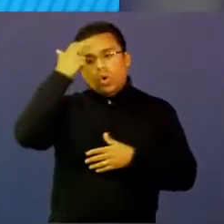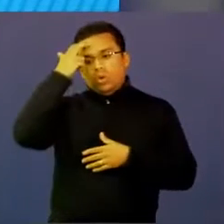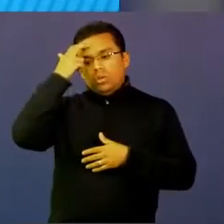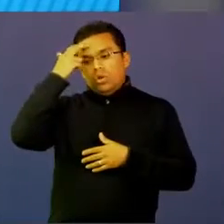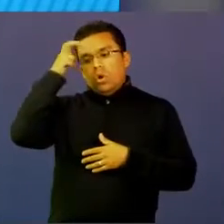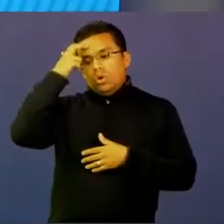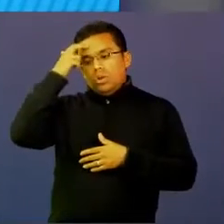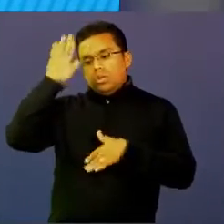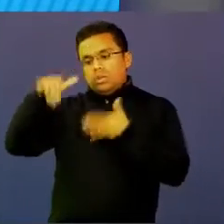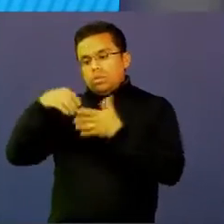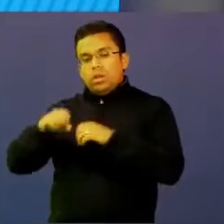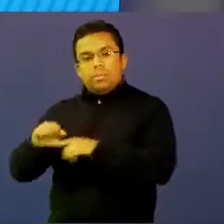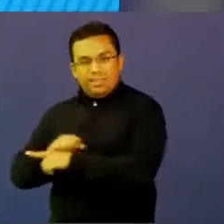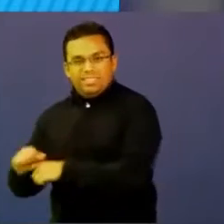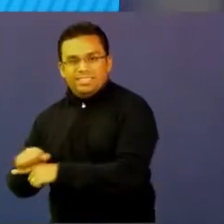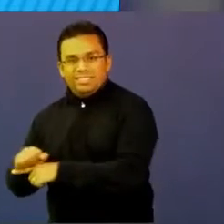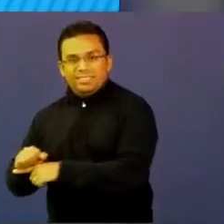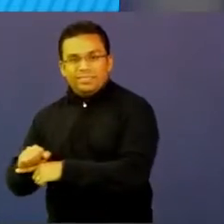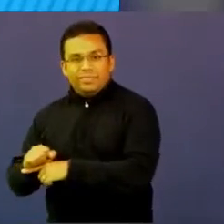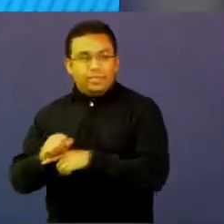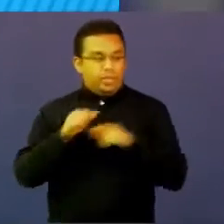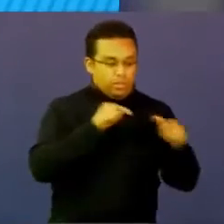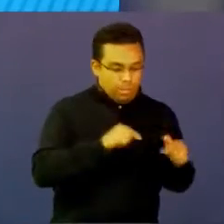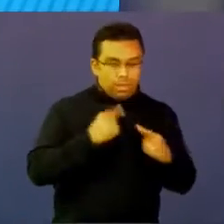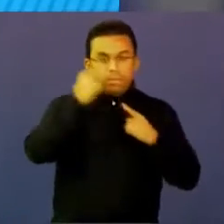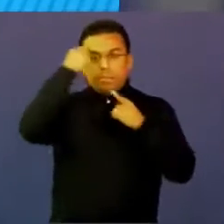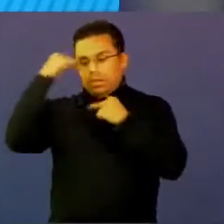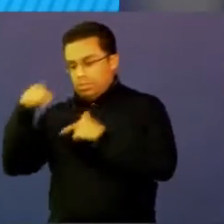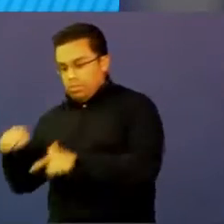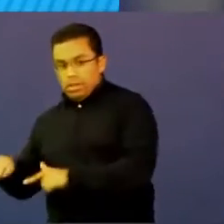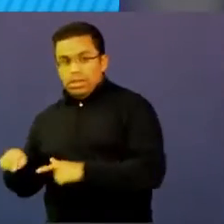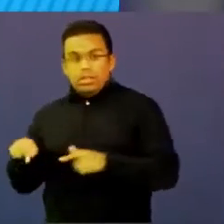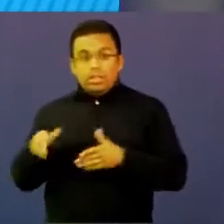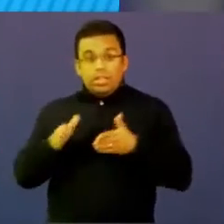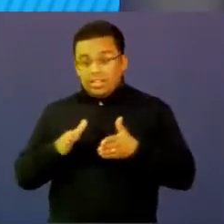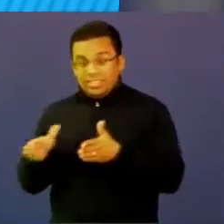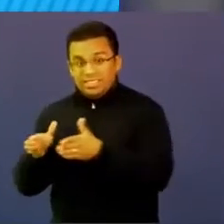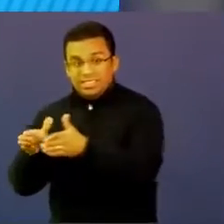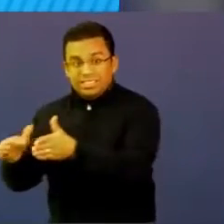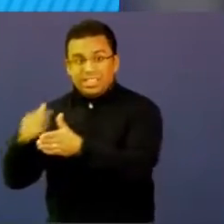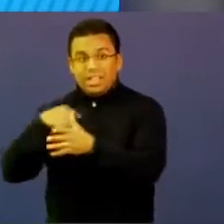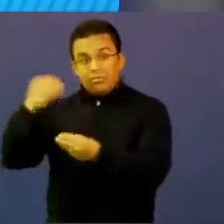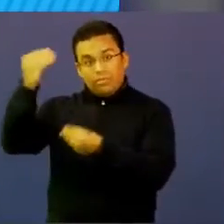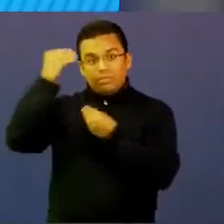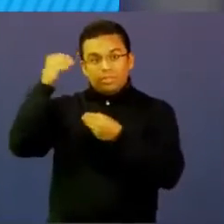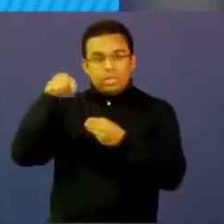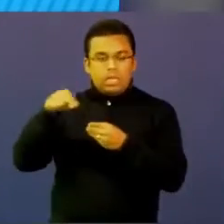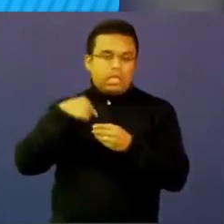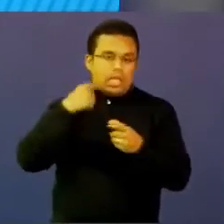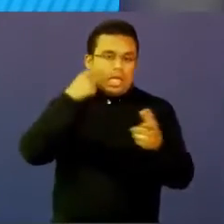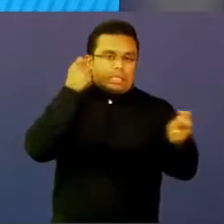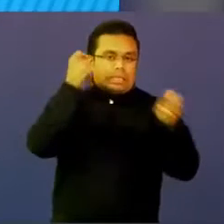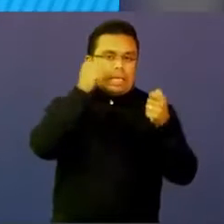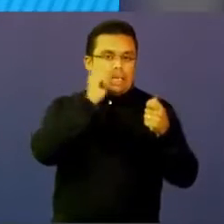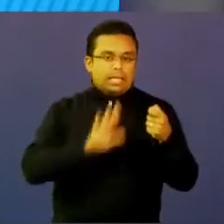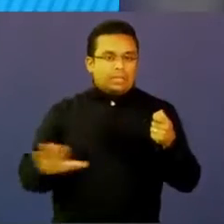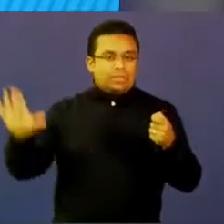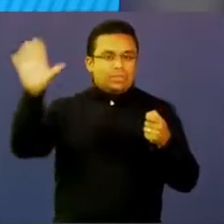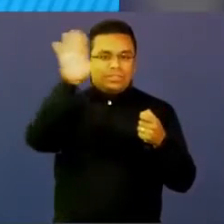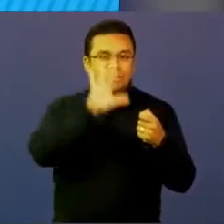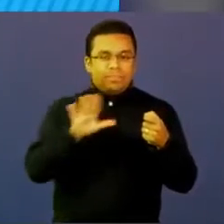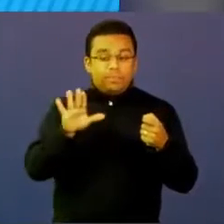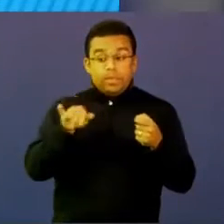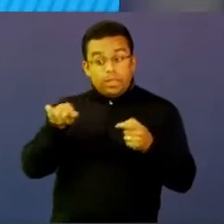Esa ruta, que parecería más la ruta que hace un gerente en una estrategia nacional, es una ruta que en este